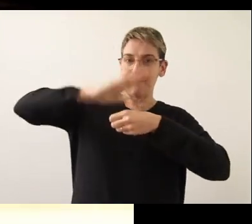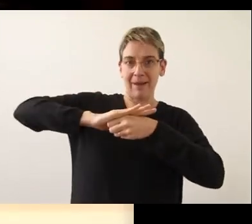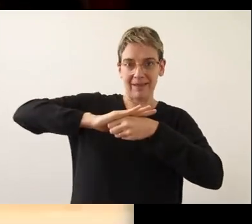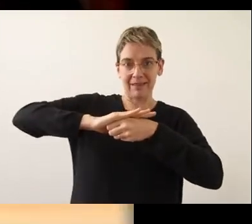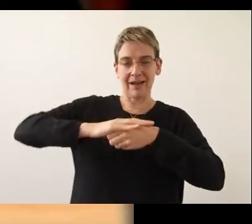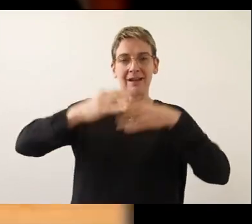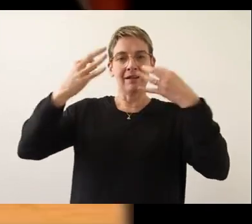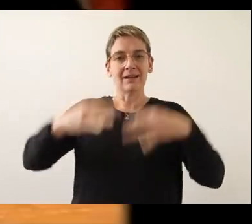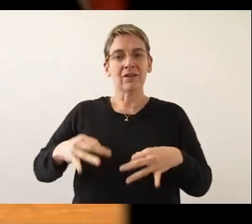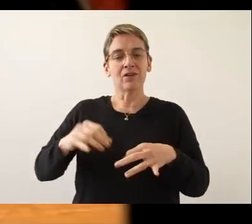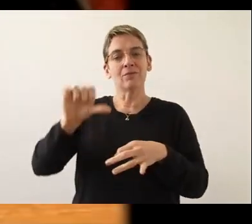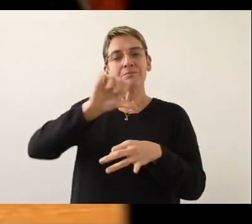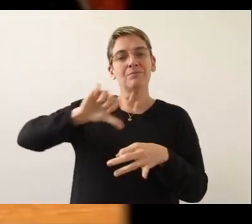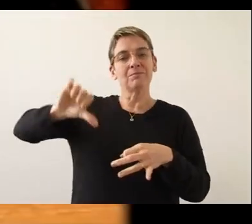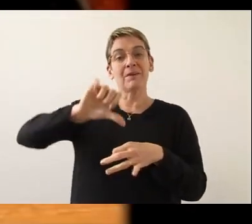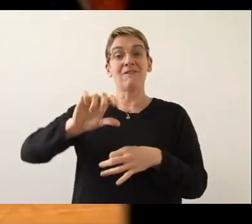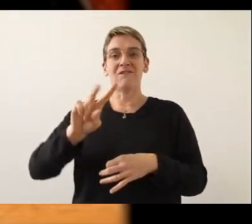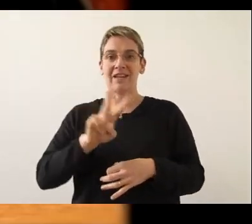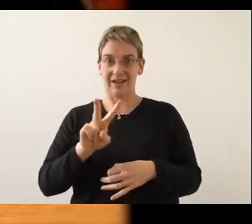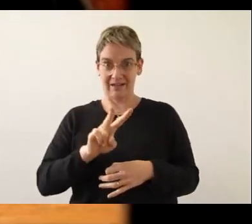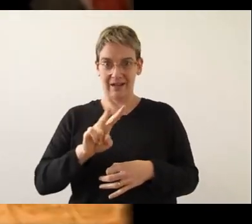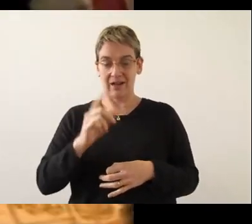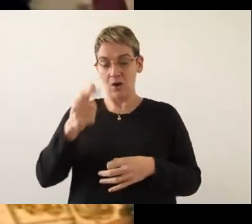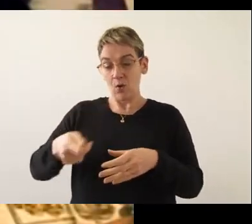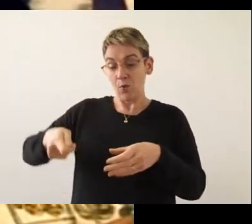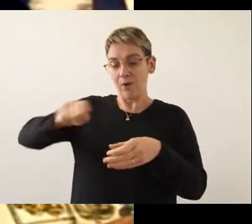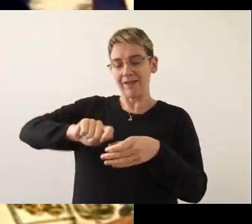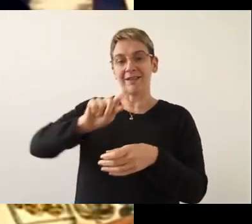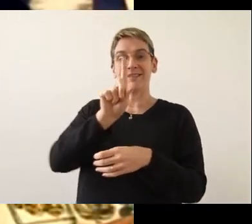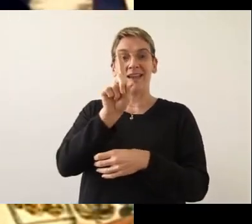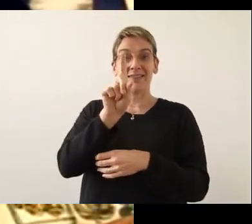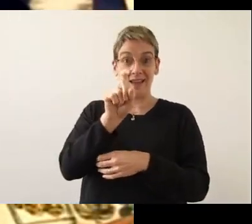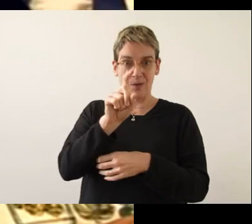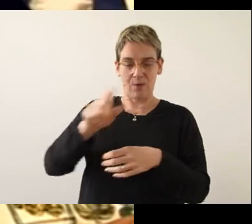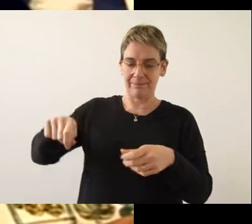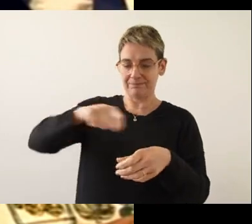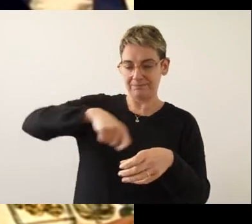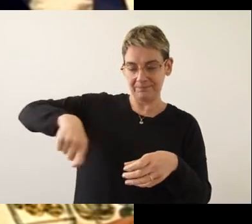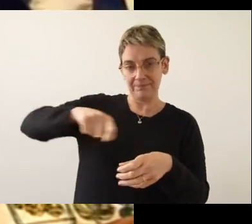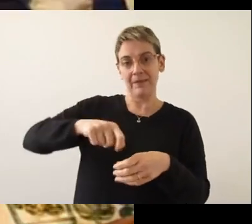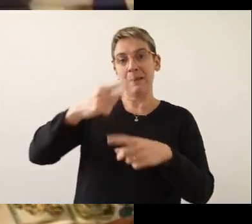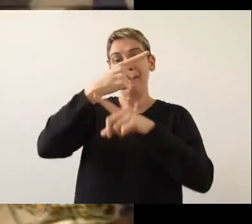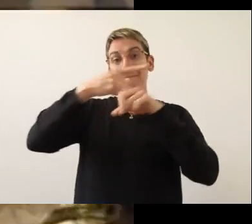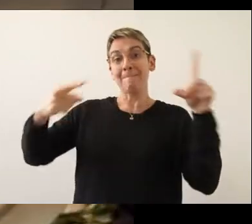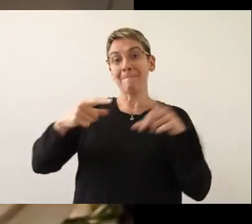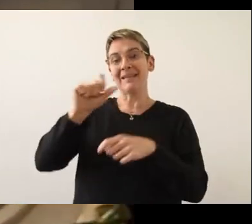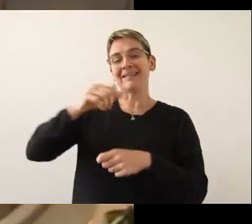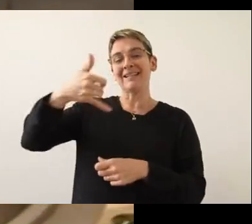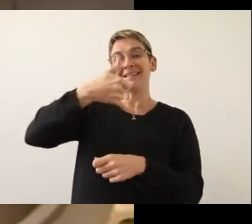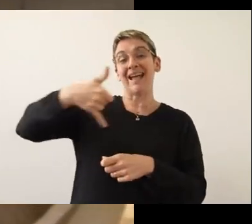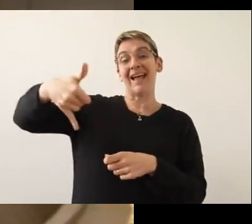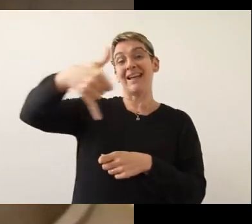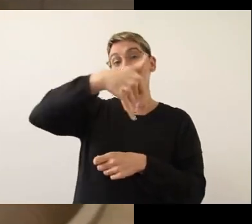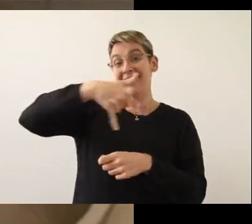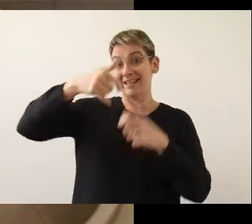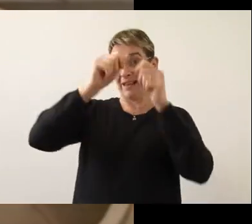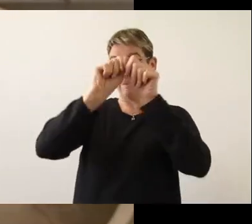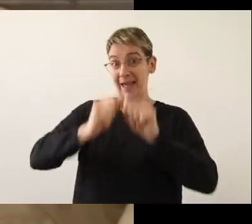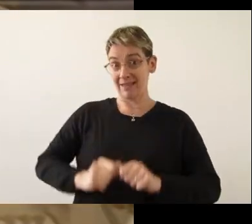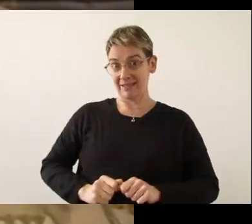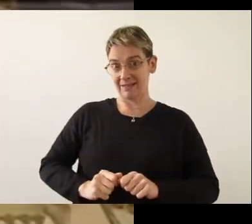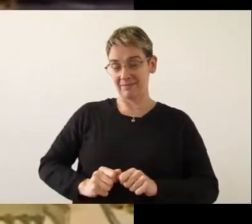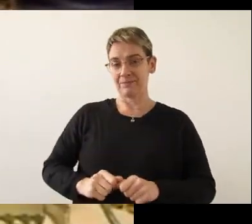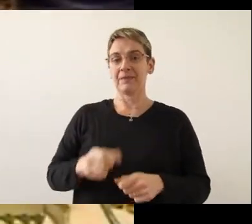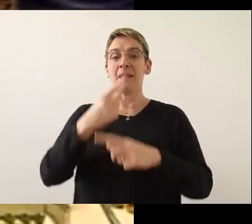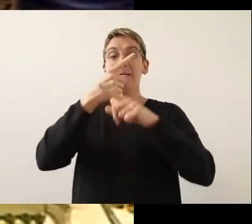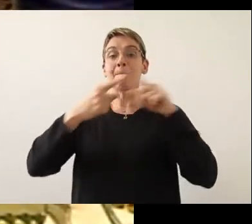tapada con una taza de vinagre, una taza de agua, media taza de aceite de maíz,